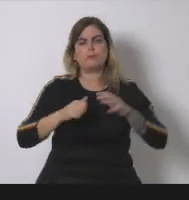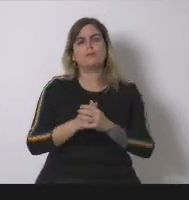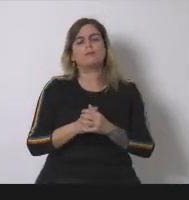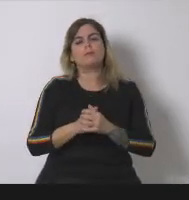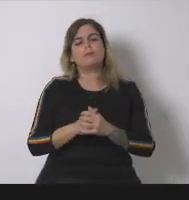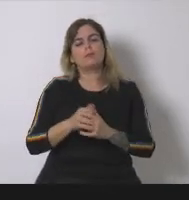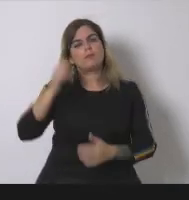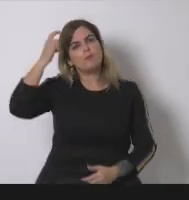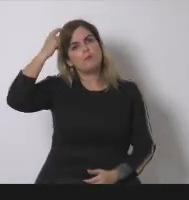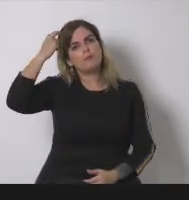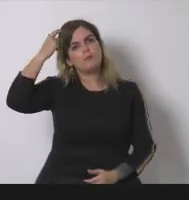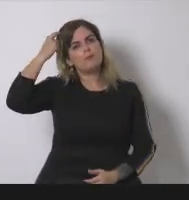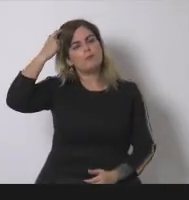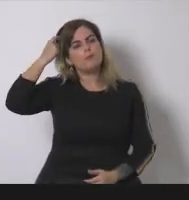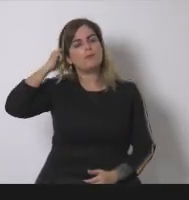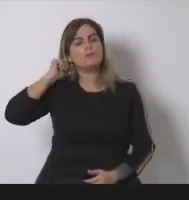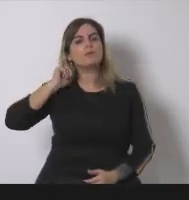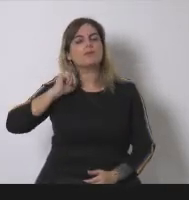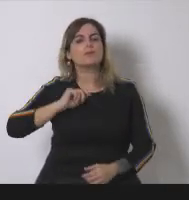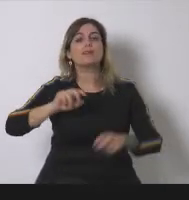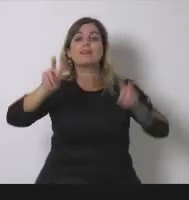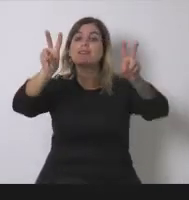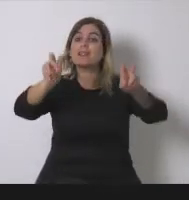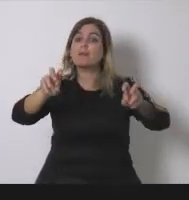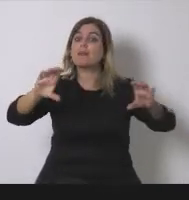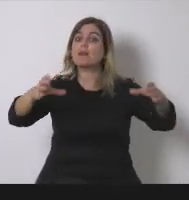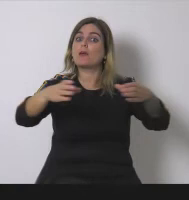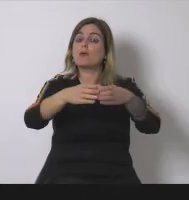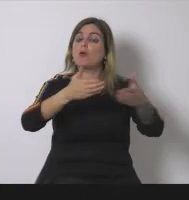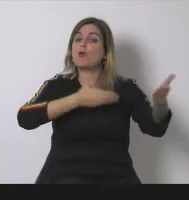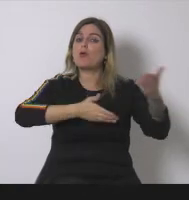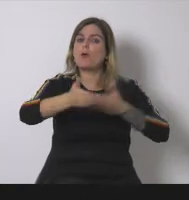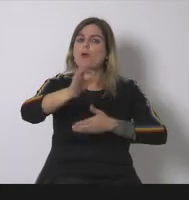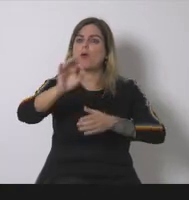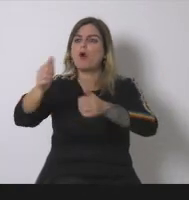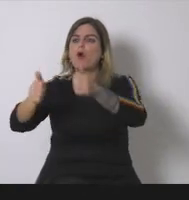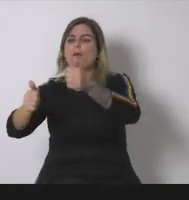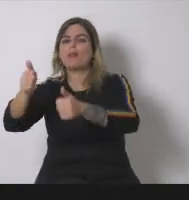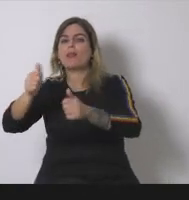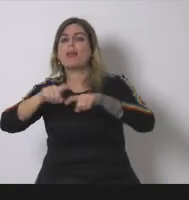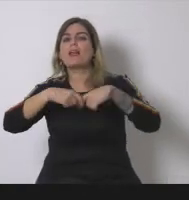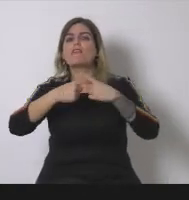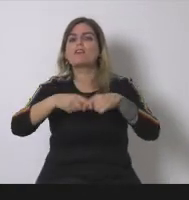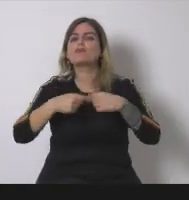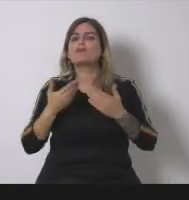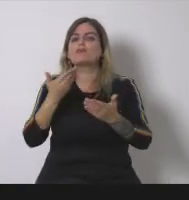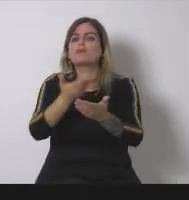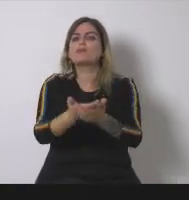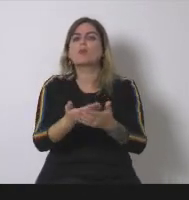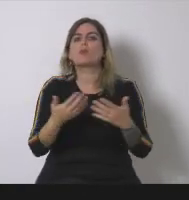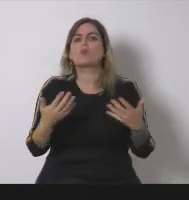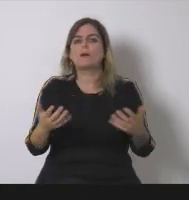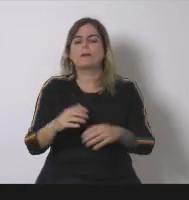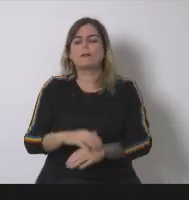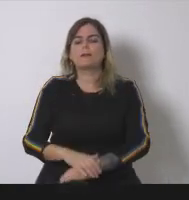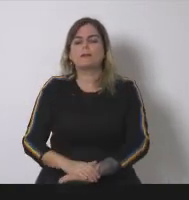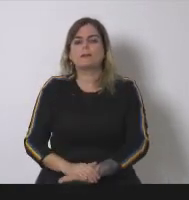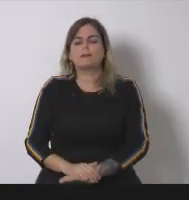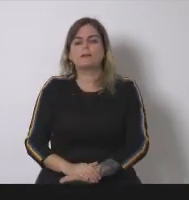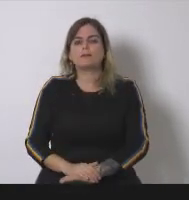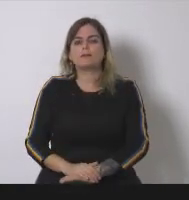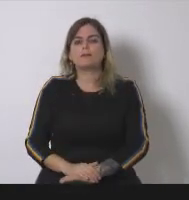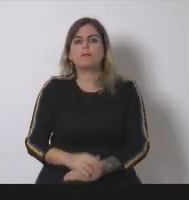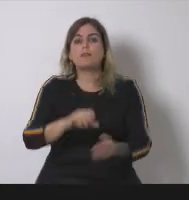La reflexión sería que desde las administraciones que pueden abrir estos debates se planteen realmente la